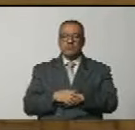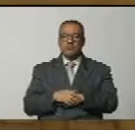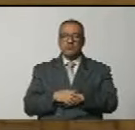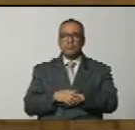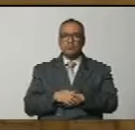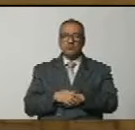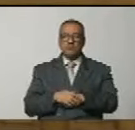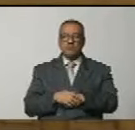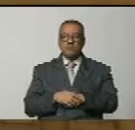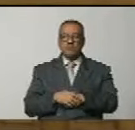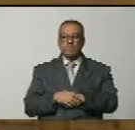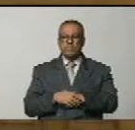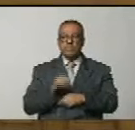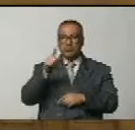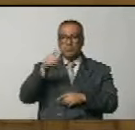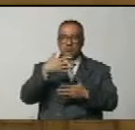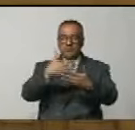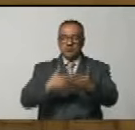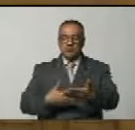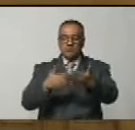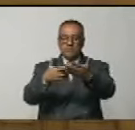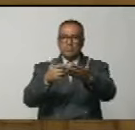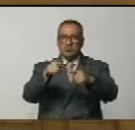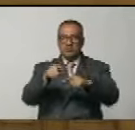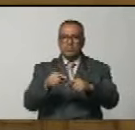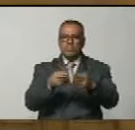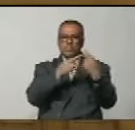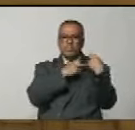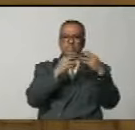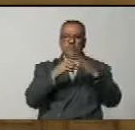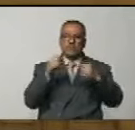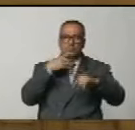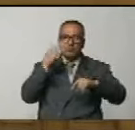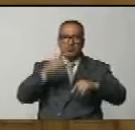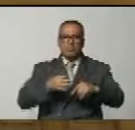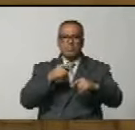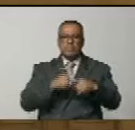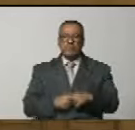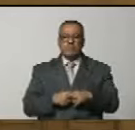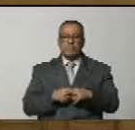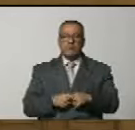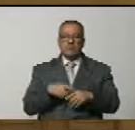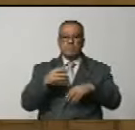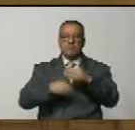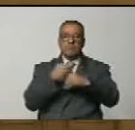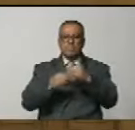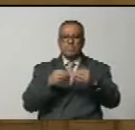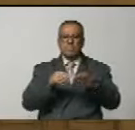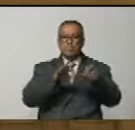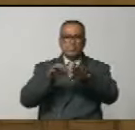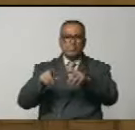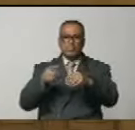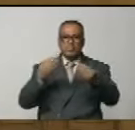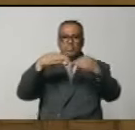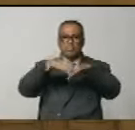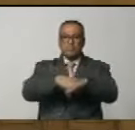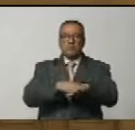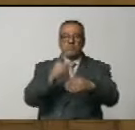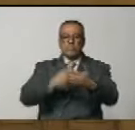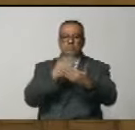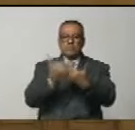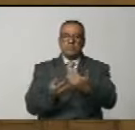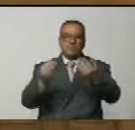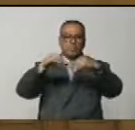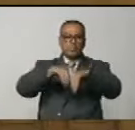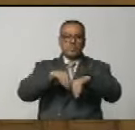su propuesta cargada de certeza. Sirve a Ciudadanos Secretarios incorporar un proyecto